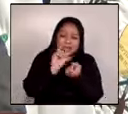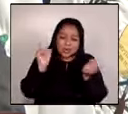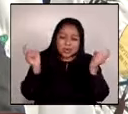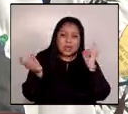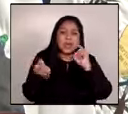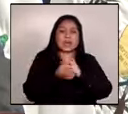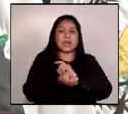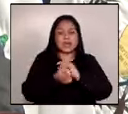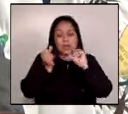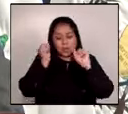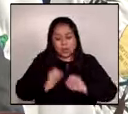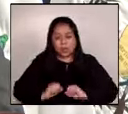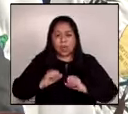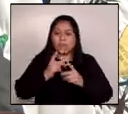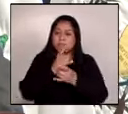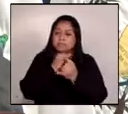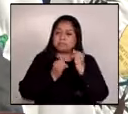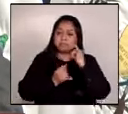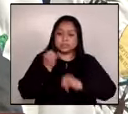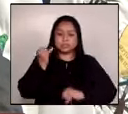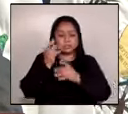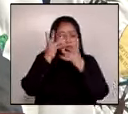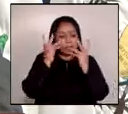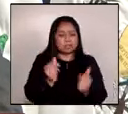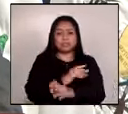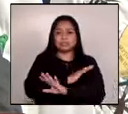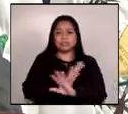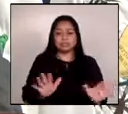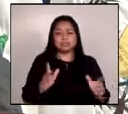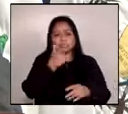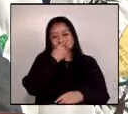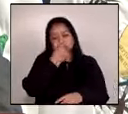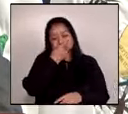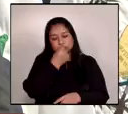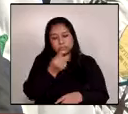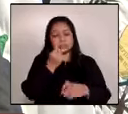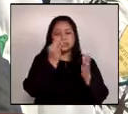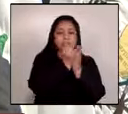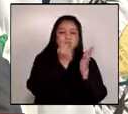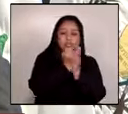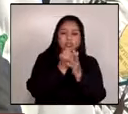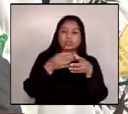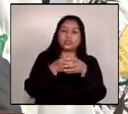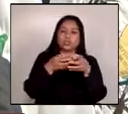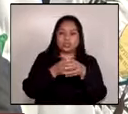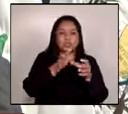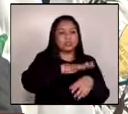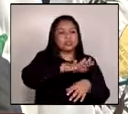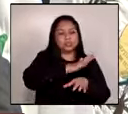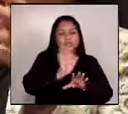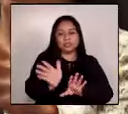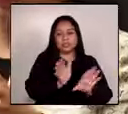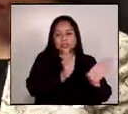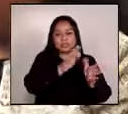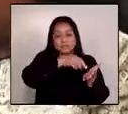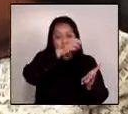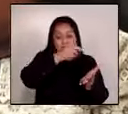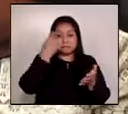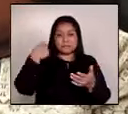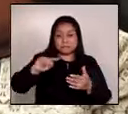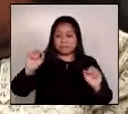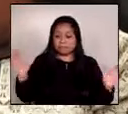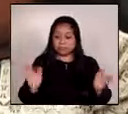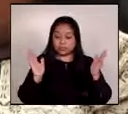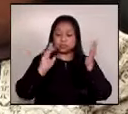logre erradicar la corrupción de la cultura institucional y colectiva del país. para generar un